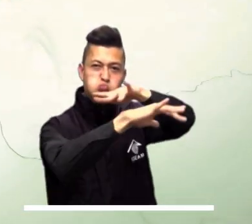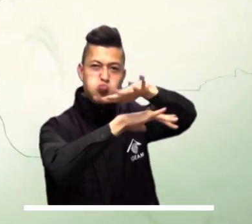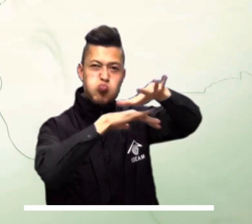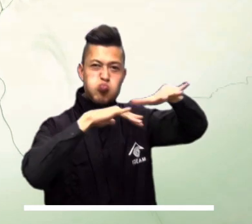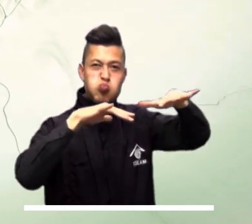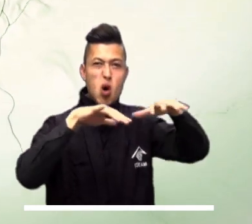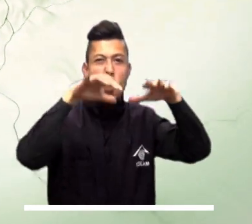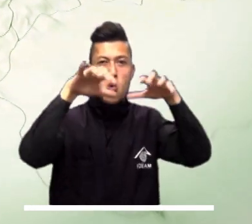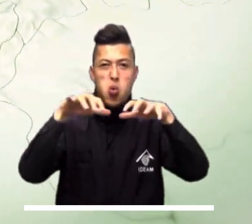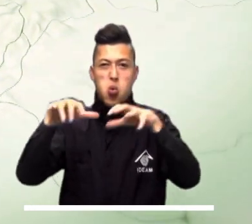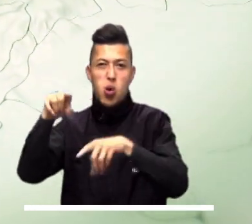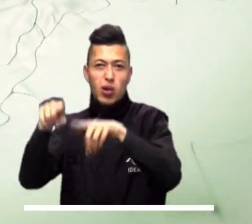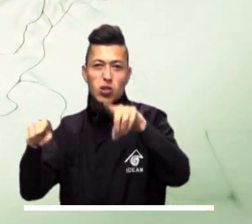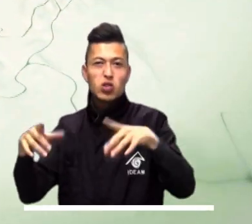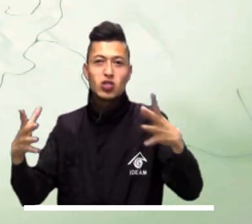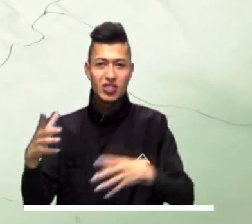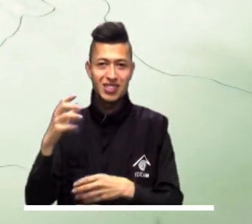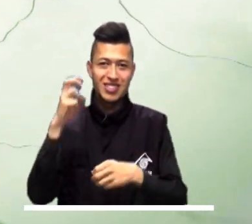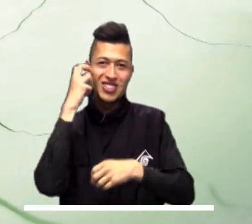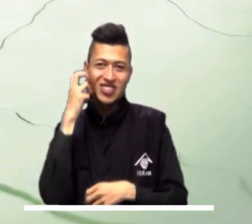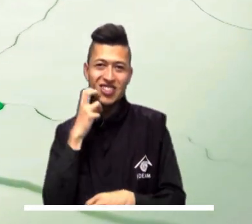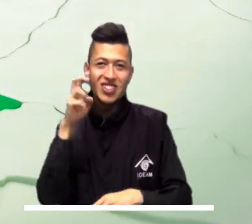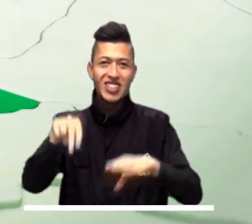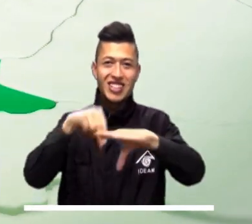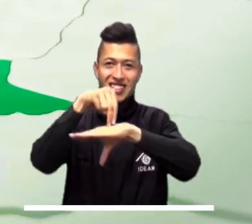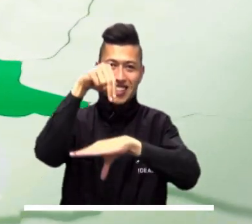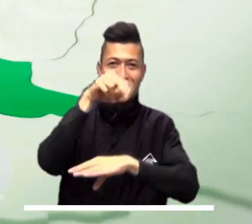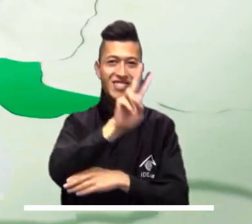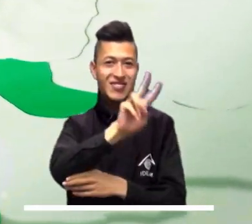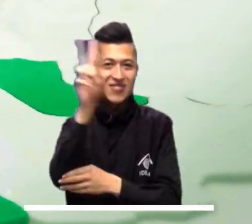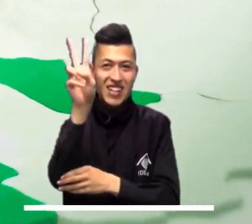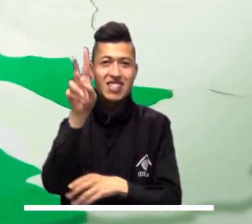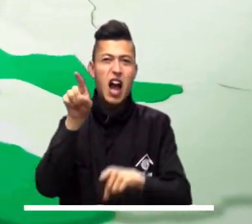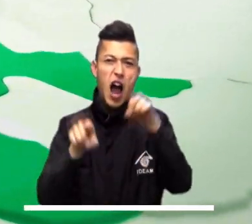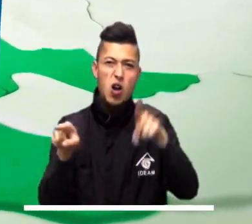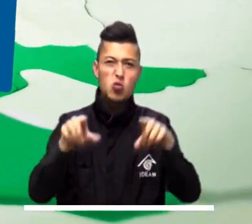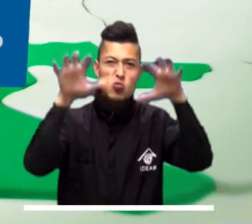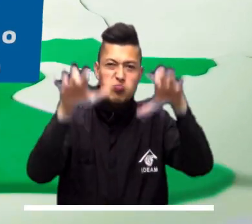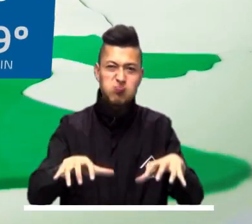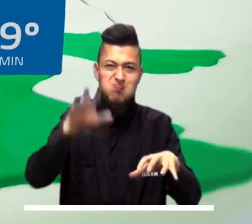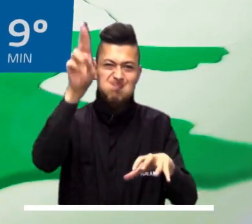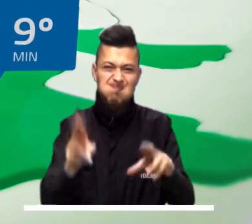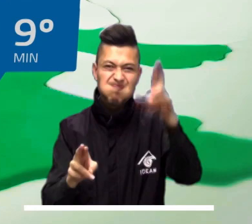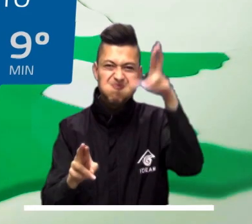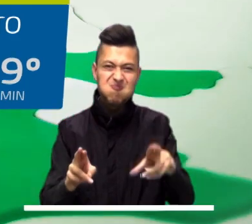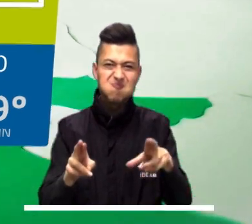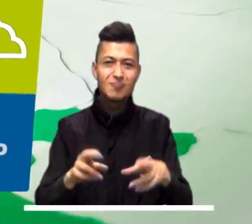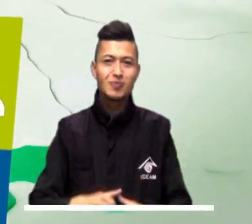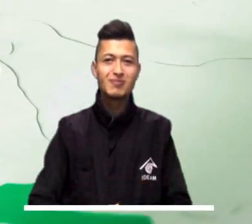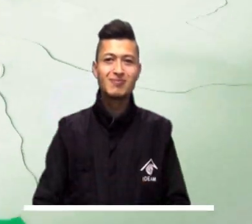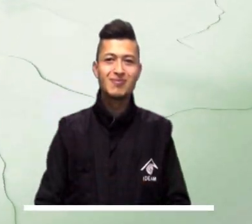Con lluvias aisladas sobre Chocó, Nariño y Valle del Cauca, acompañadas de posibles descargas eléctricas.